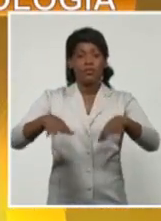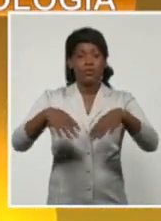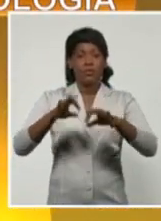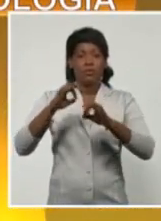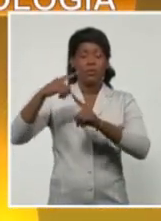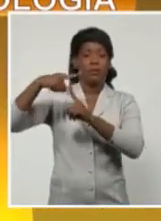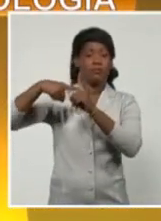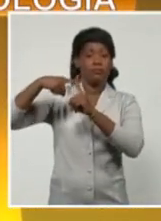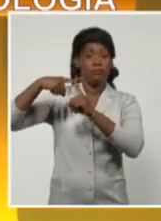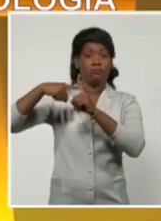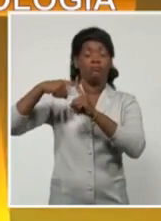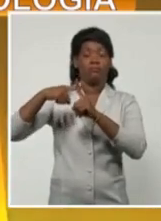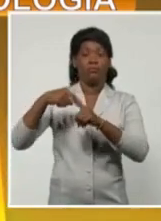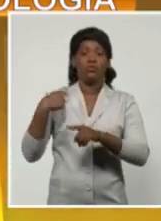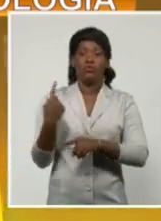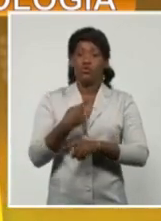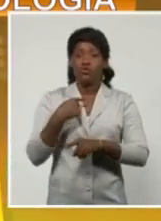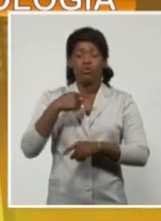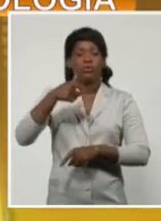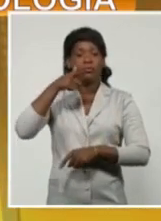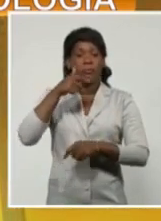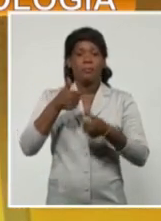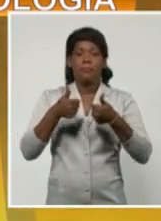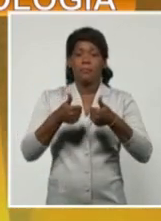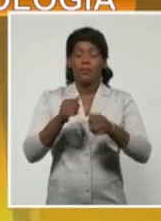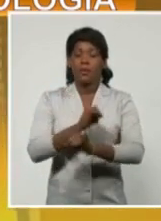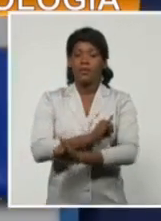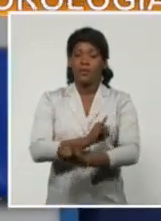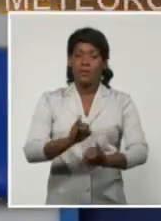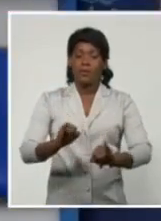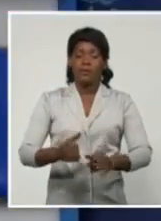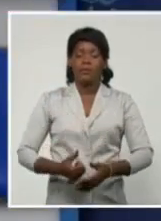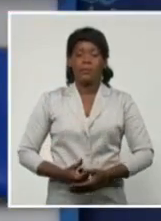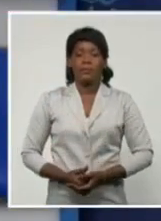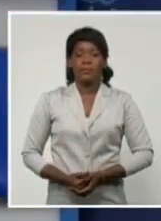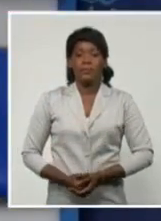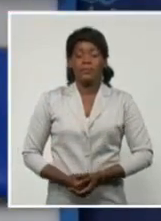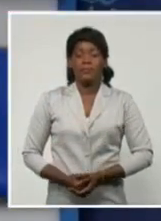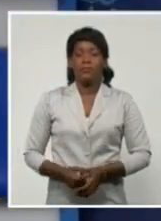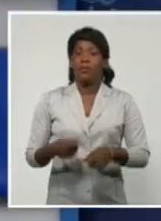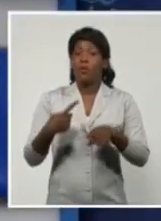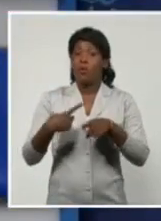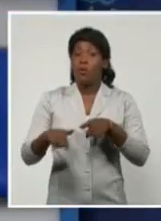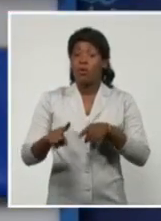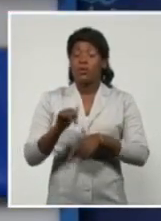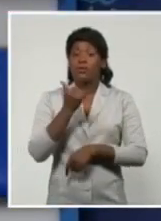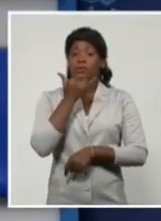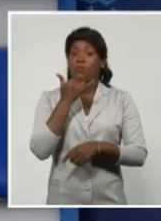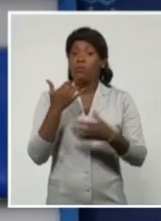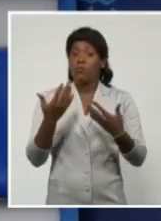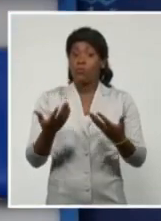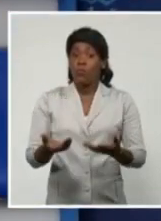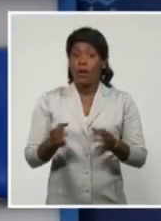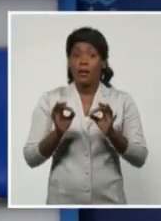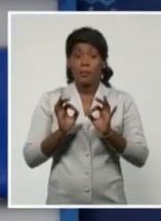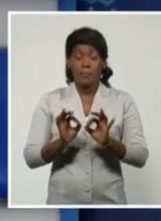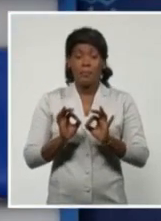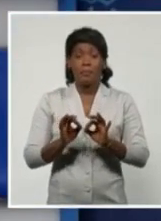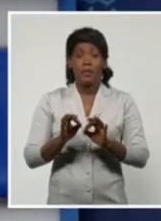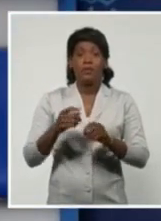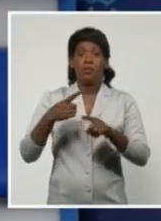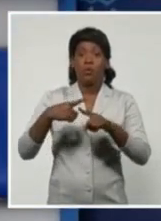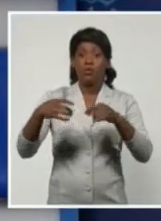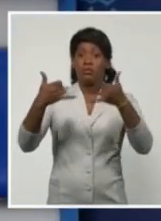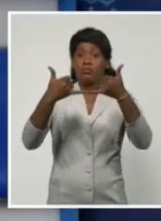estaremos al tanto de próximas precisiones. Y a propósito, afectaciones parciales en cubiertas y redes